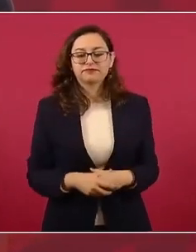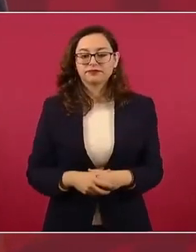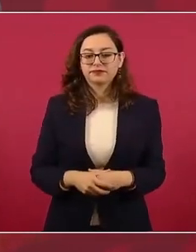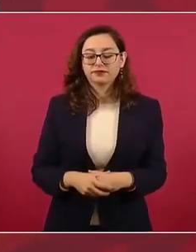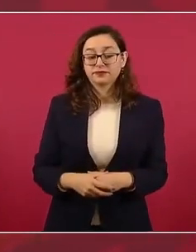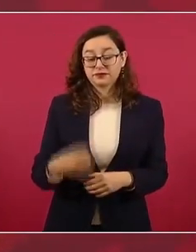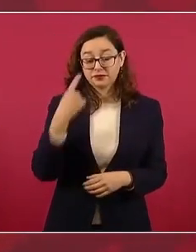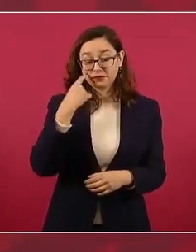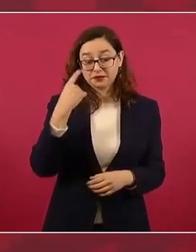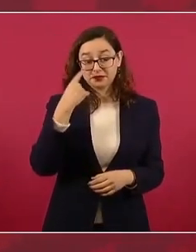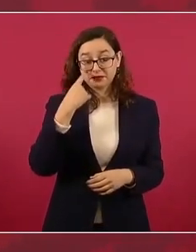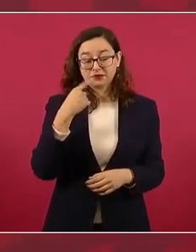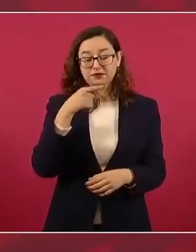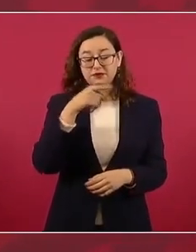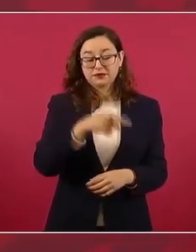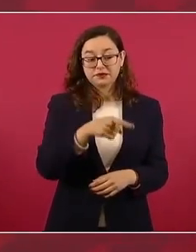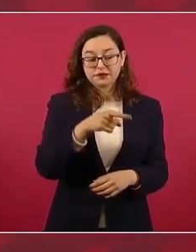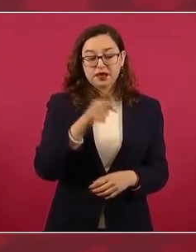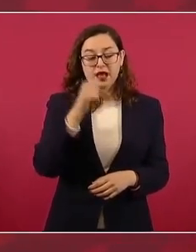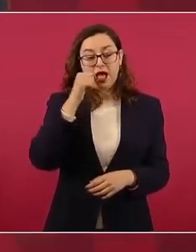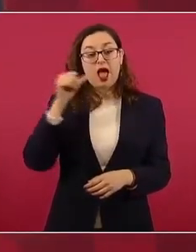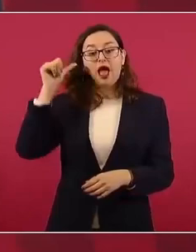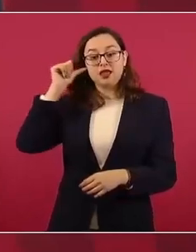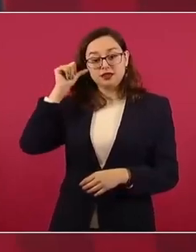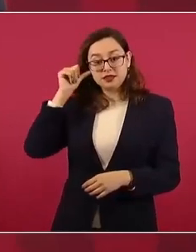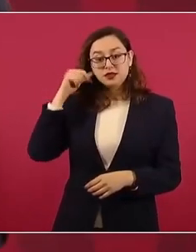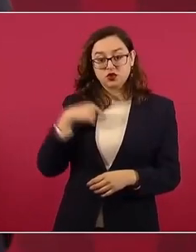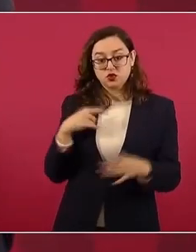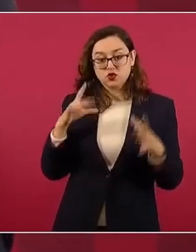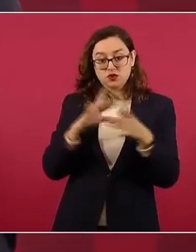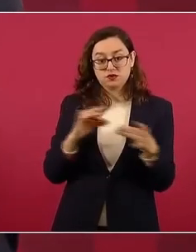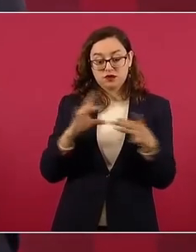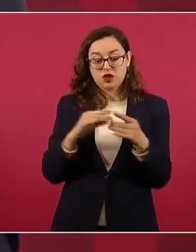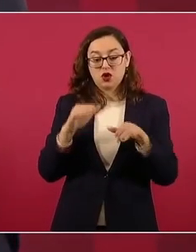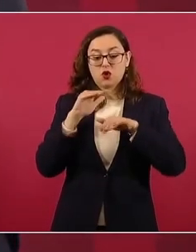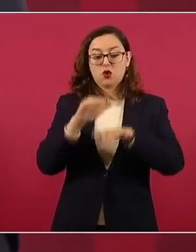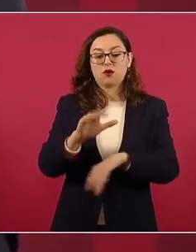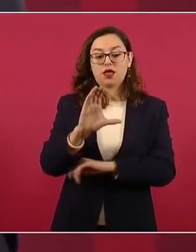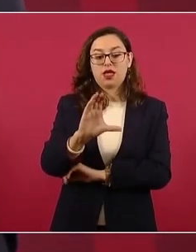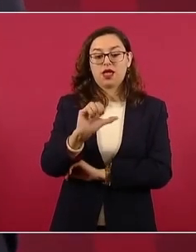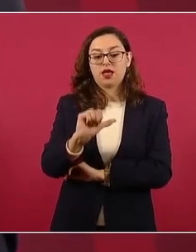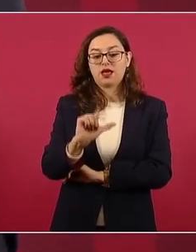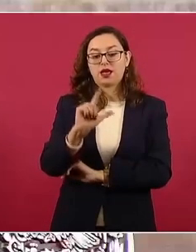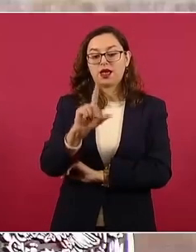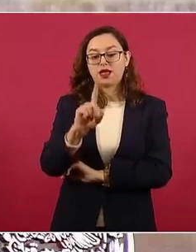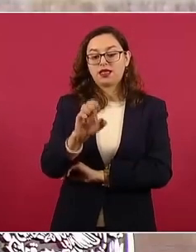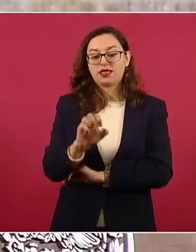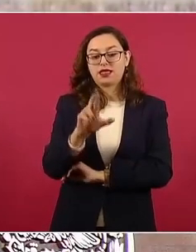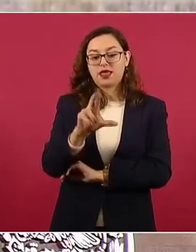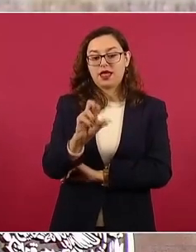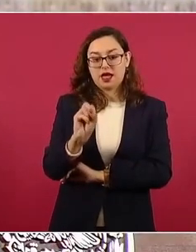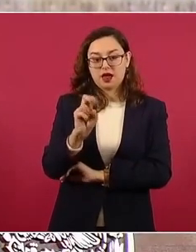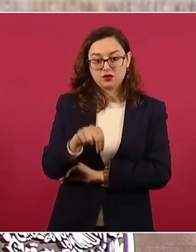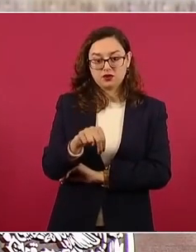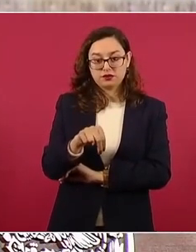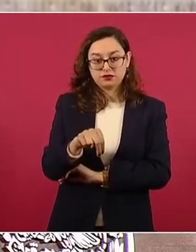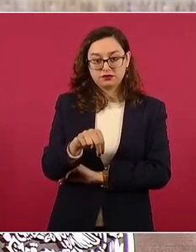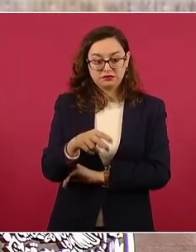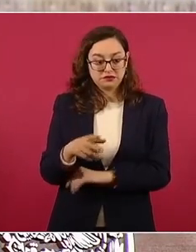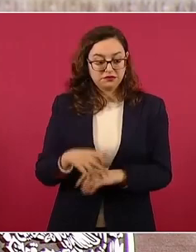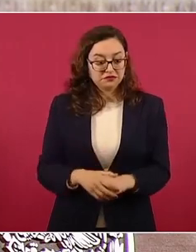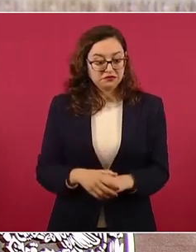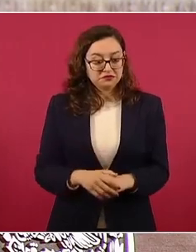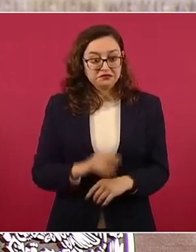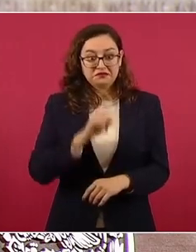y creo que a la hora